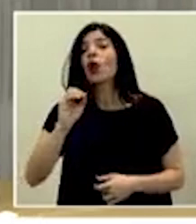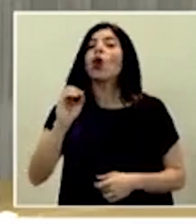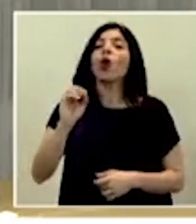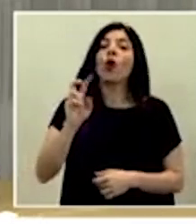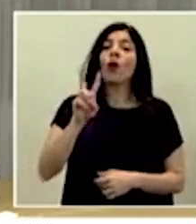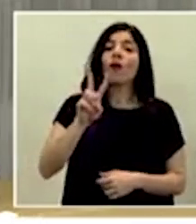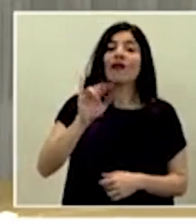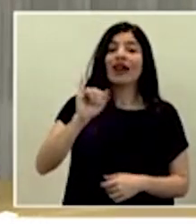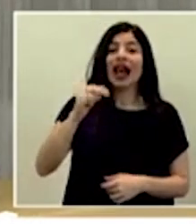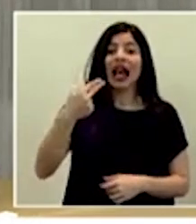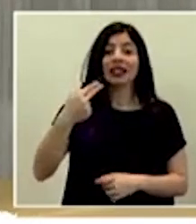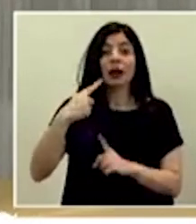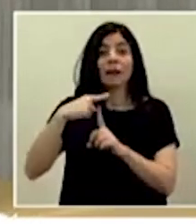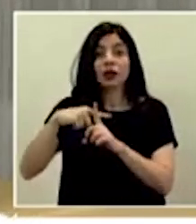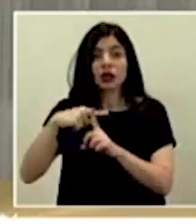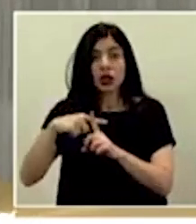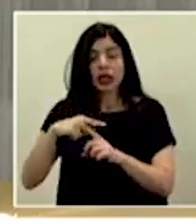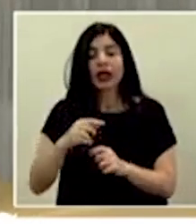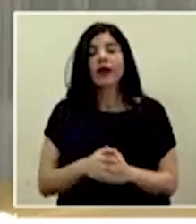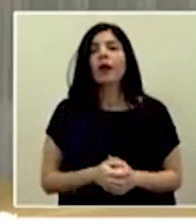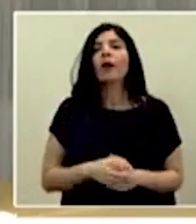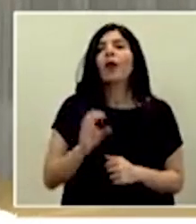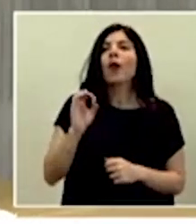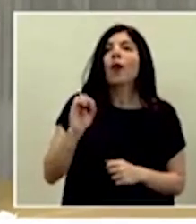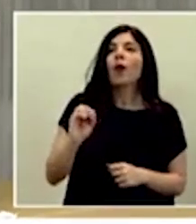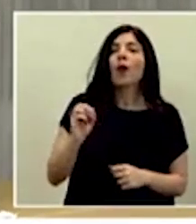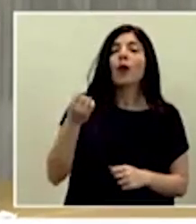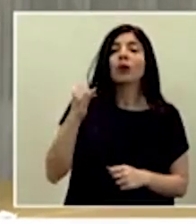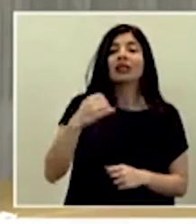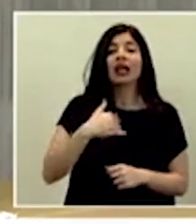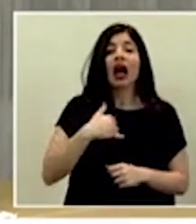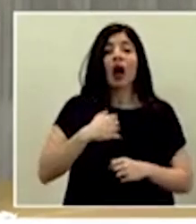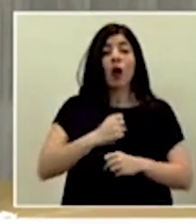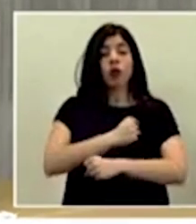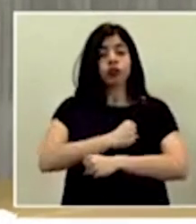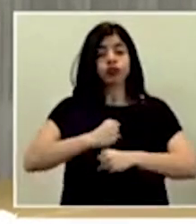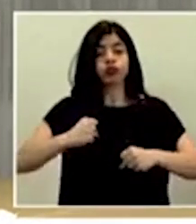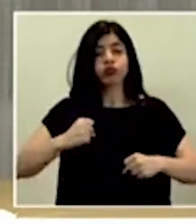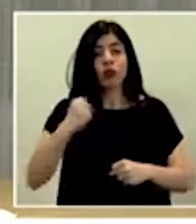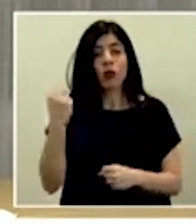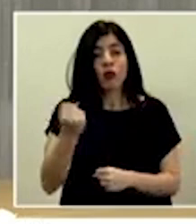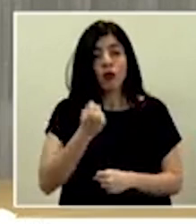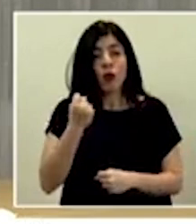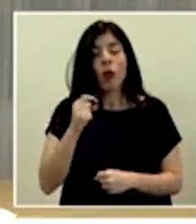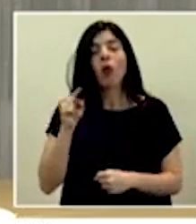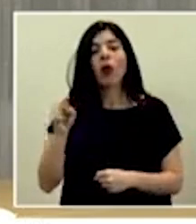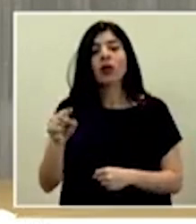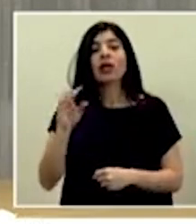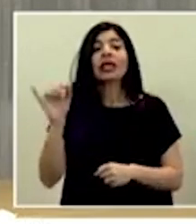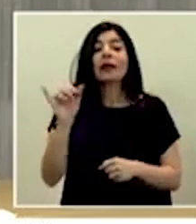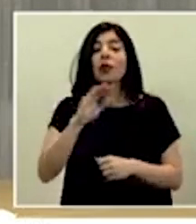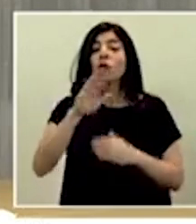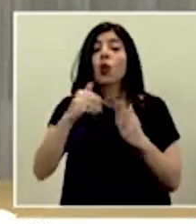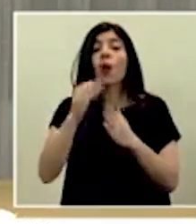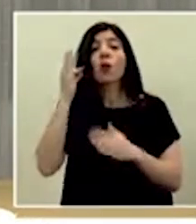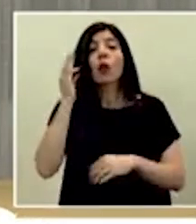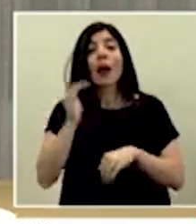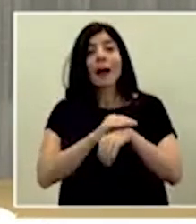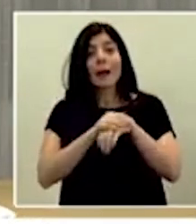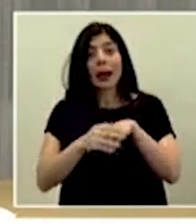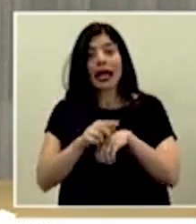VIH positivos, los que tengan una obesidad mórbida y todas las mujeres embarazadas.